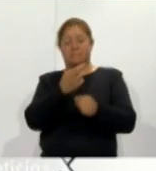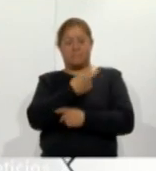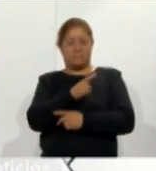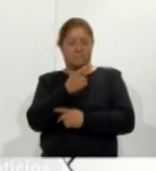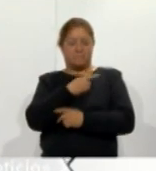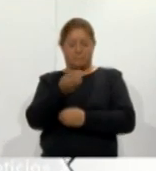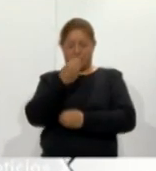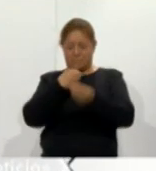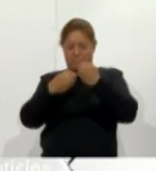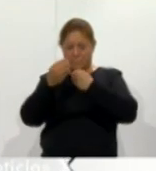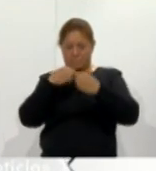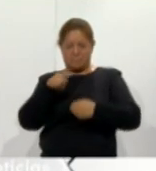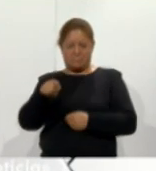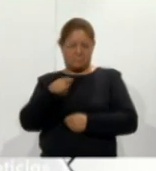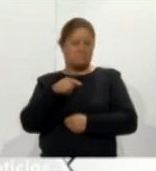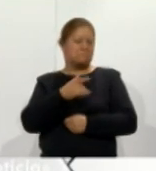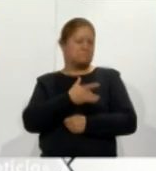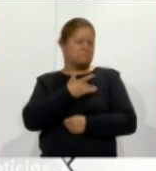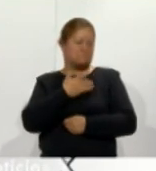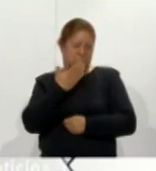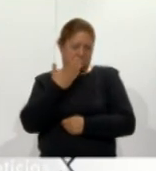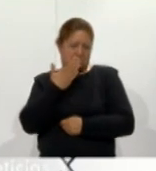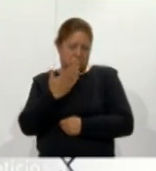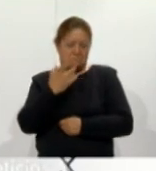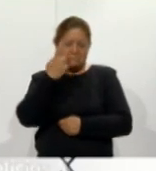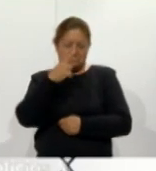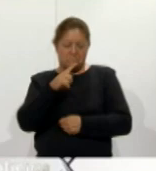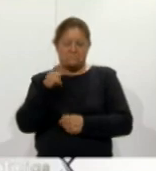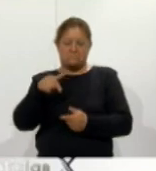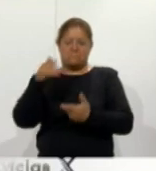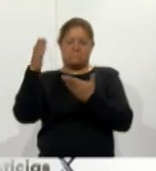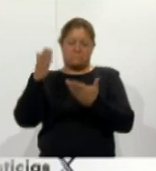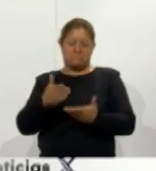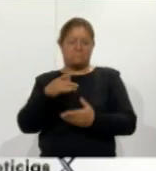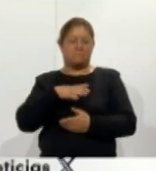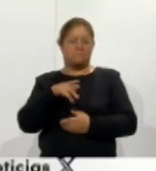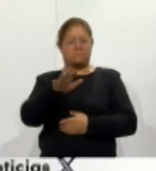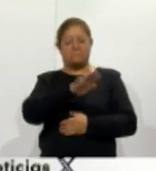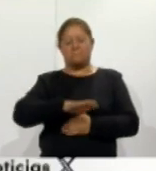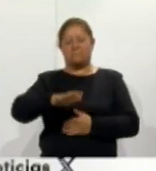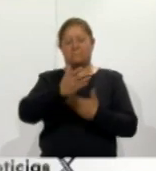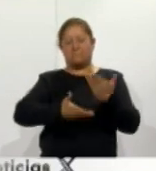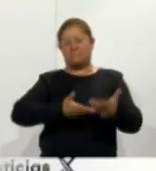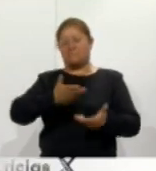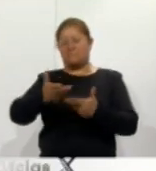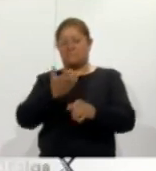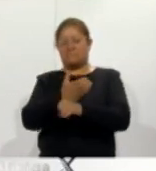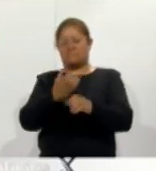tiene pronósticos optimistas en cuanto a las demandas de sus productos y servicios